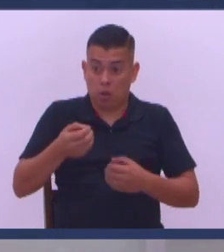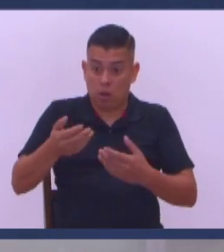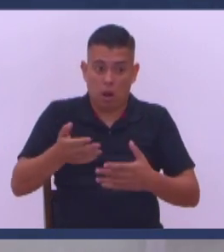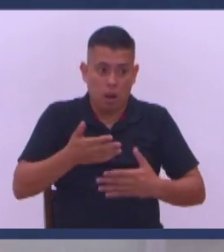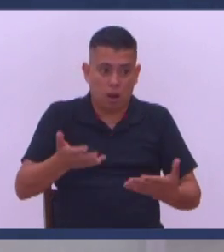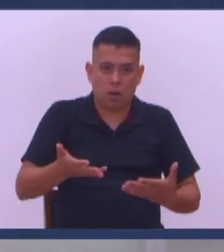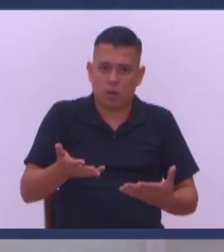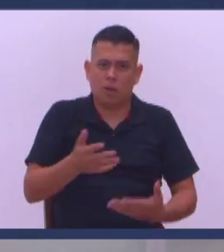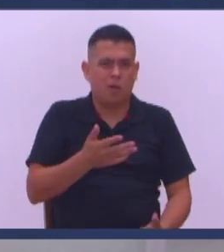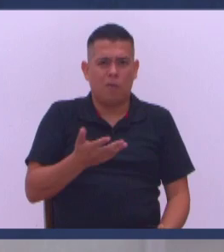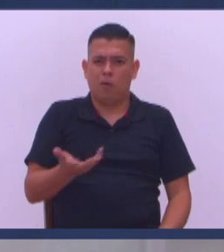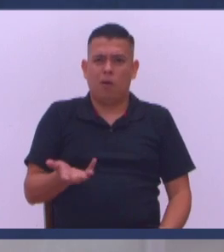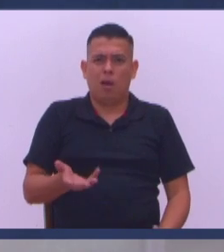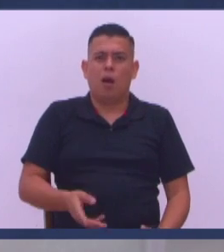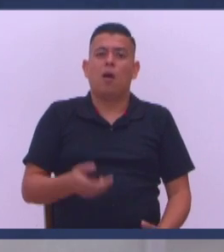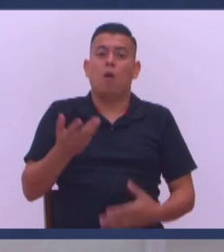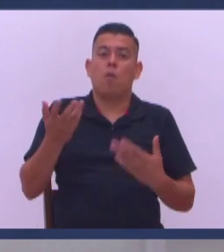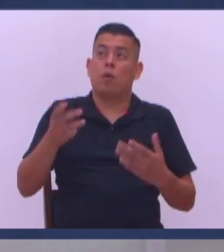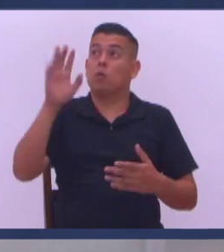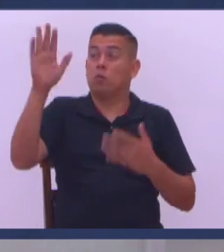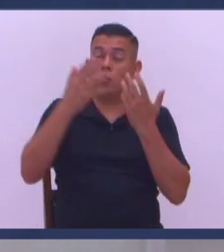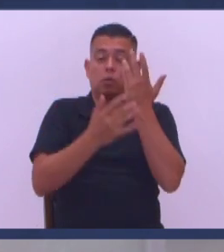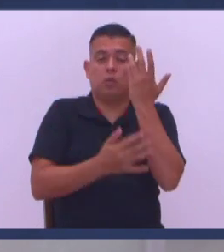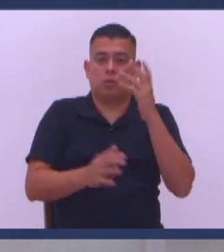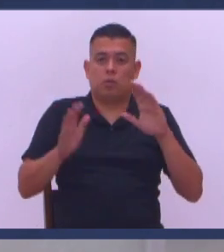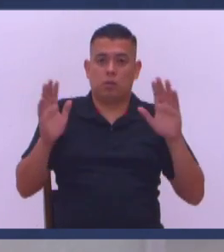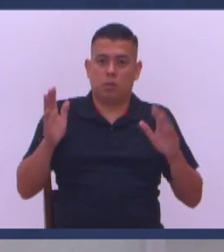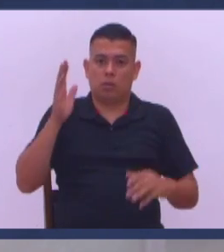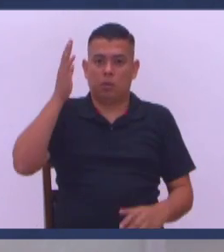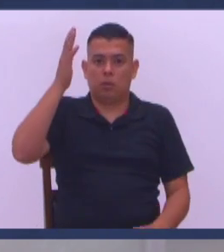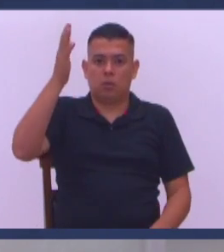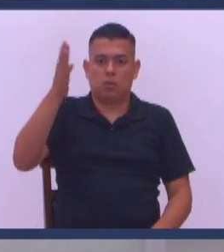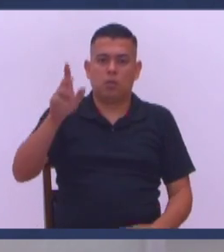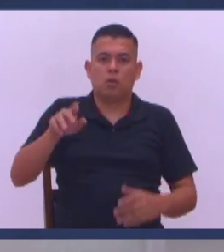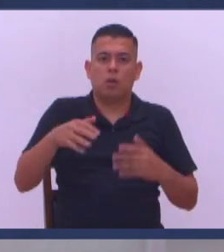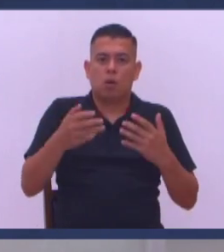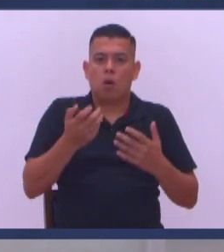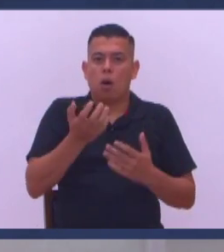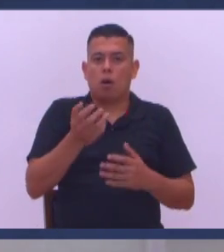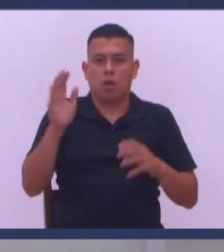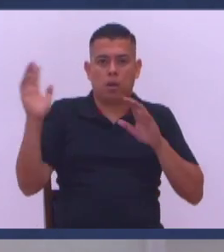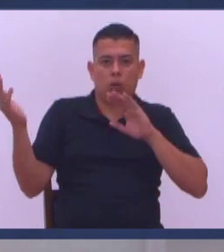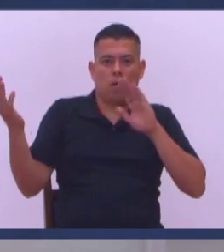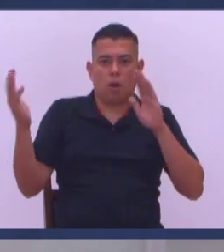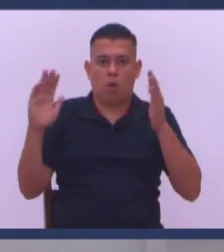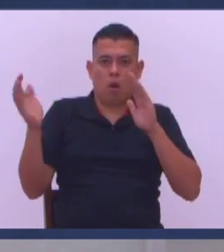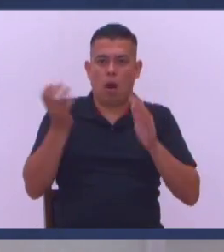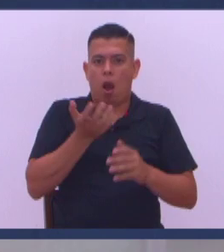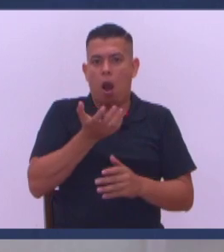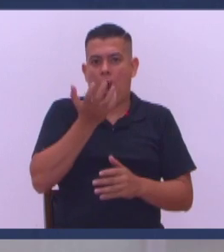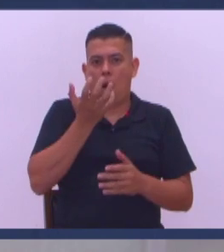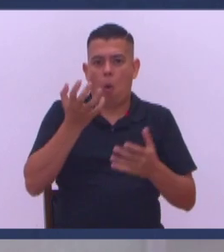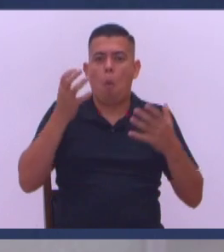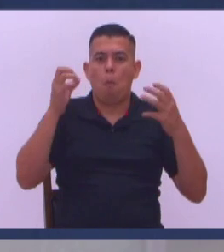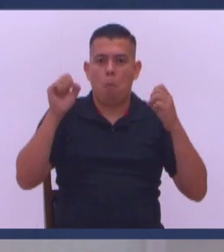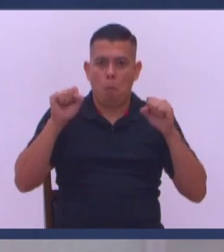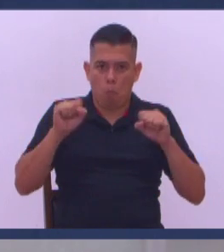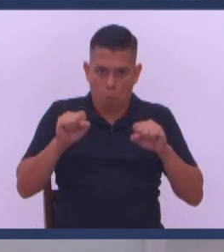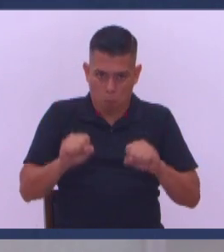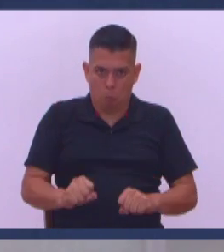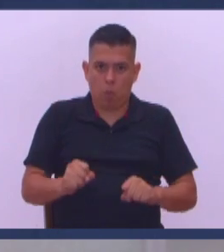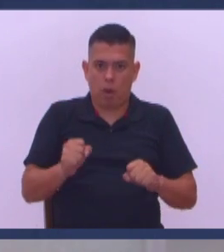Tu regalía No es a través de eso Es a través de la sangre de Cristo Que la estamos catalogando Como el agua de vida Que puede matar